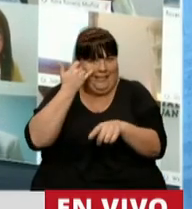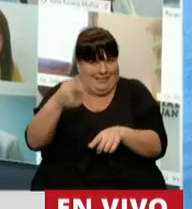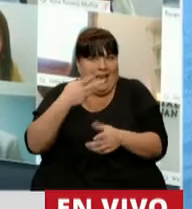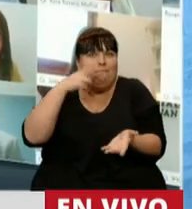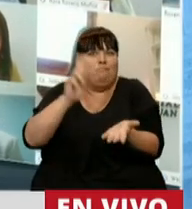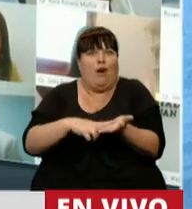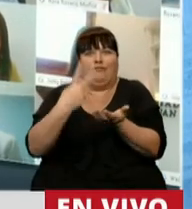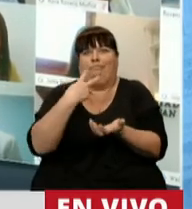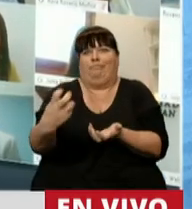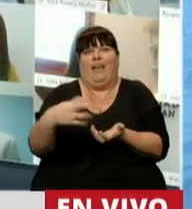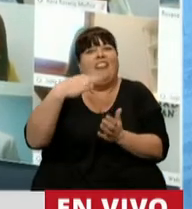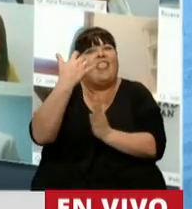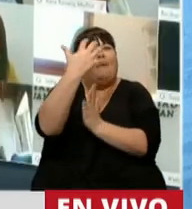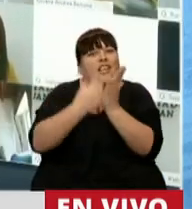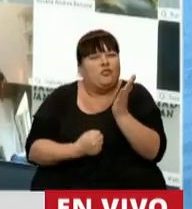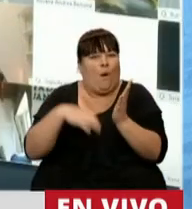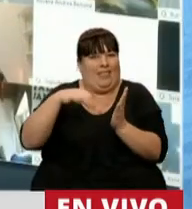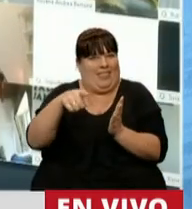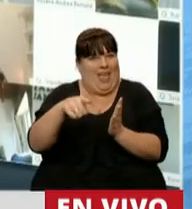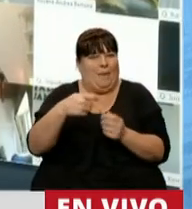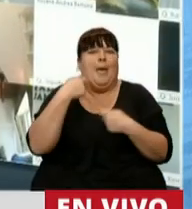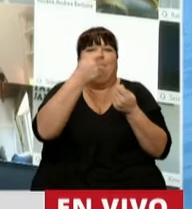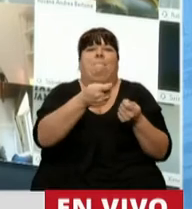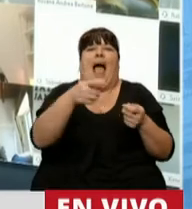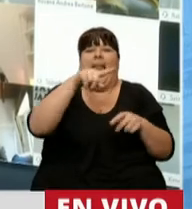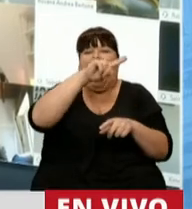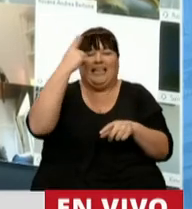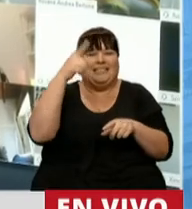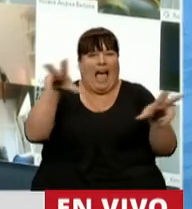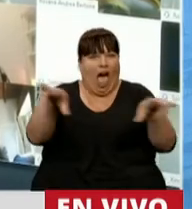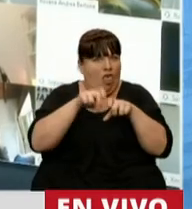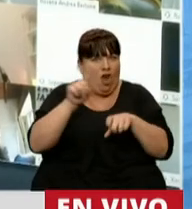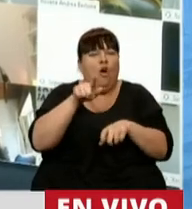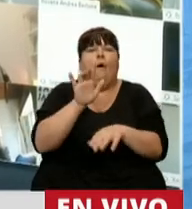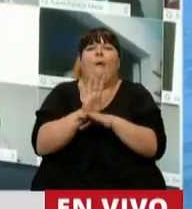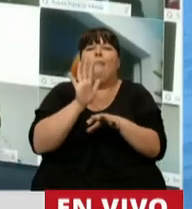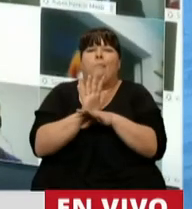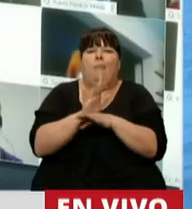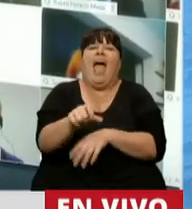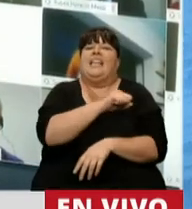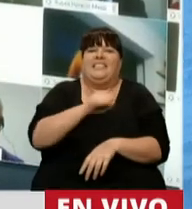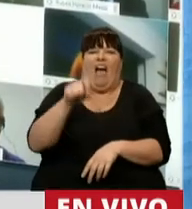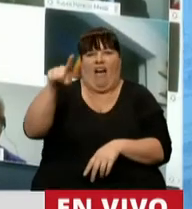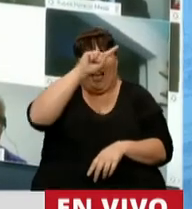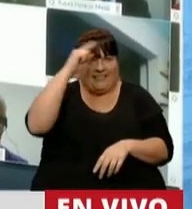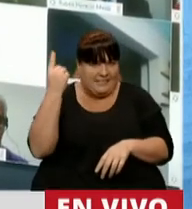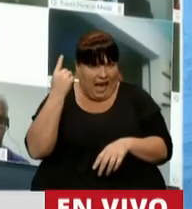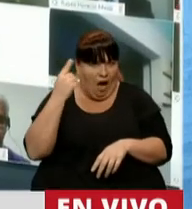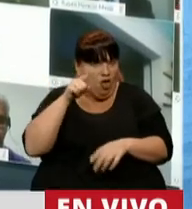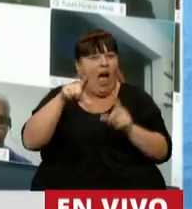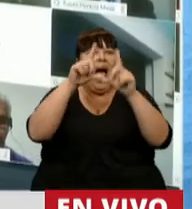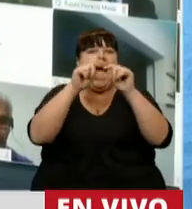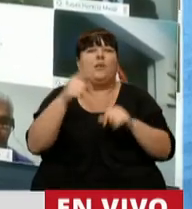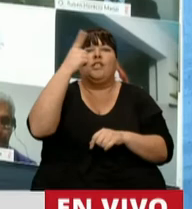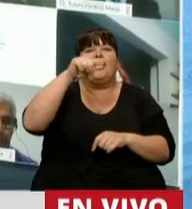el impuesto que se debía de vengar, que se debía llevar a las arcas del Estado. Esto se llama defraudación al Estado. Son los